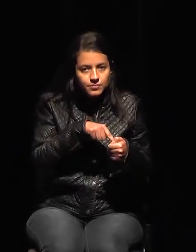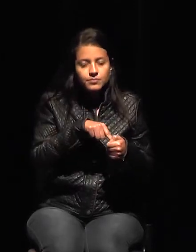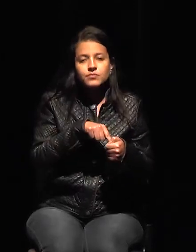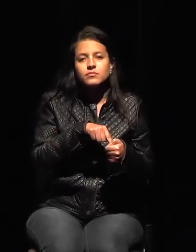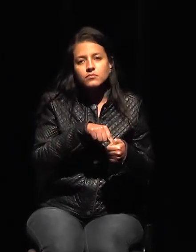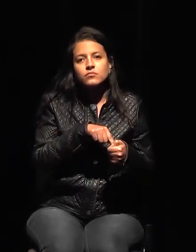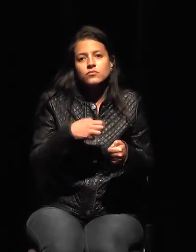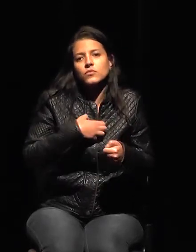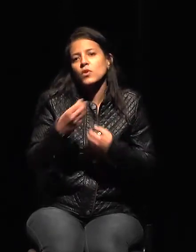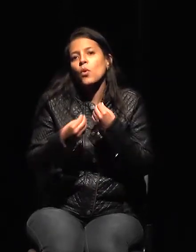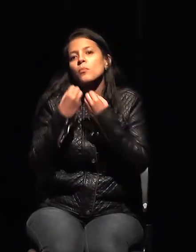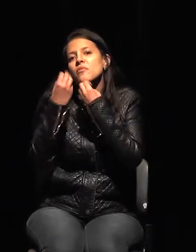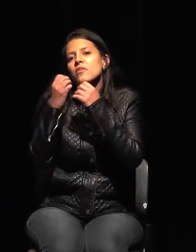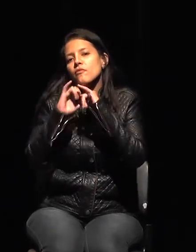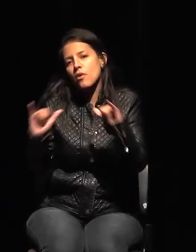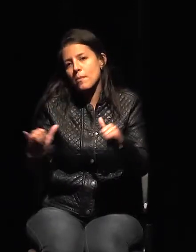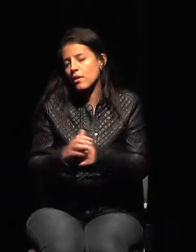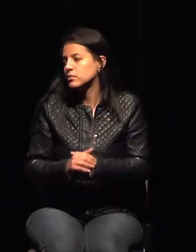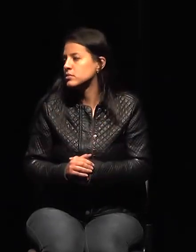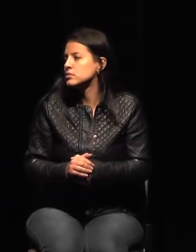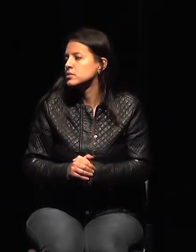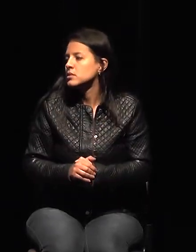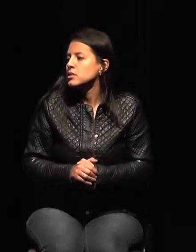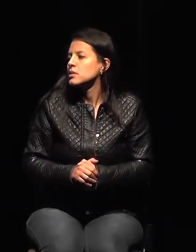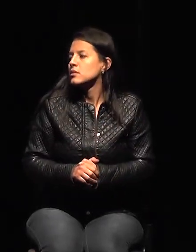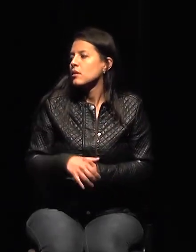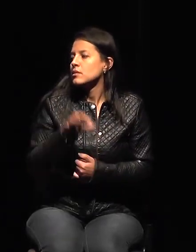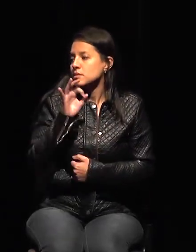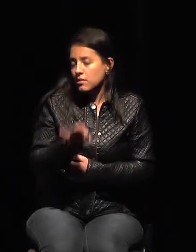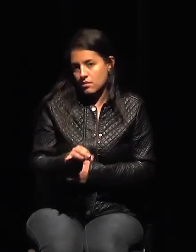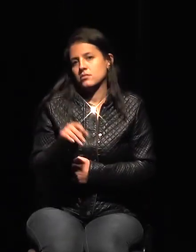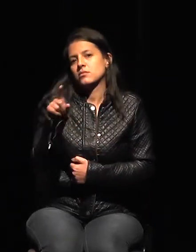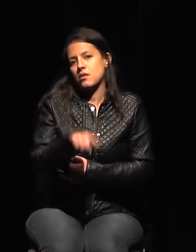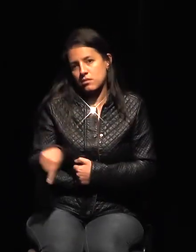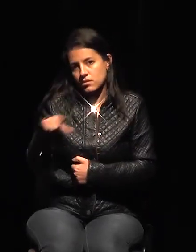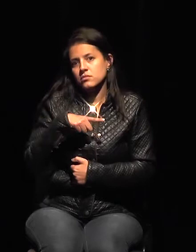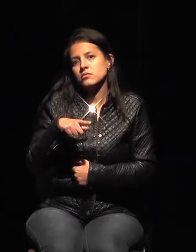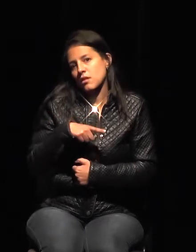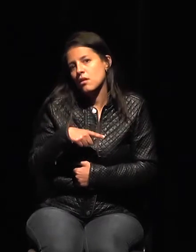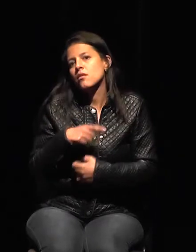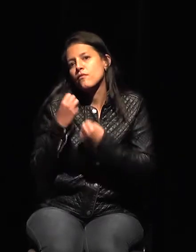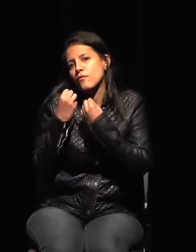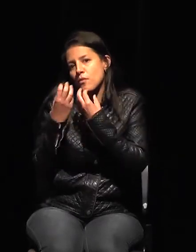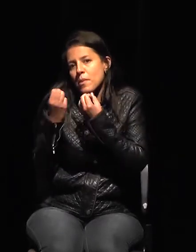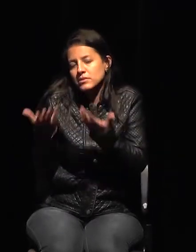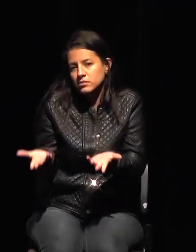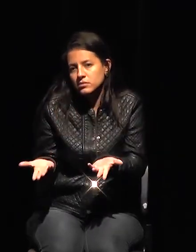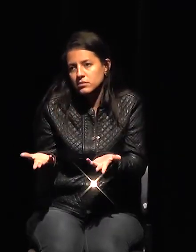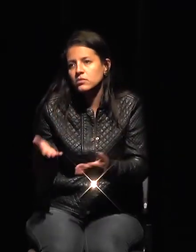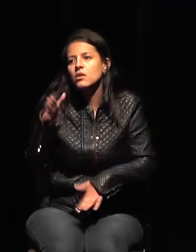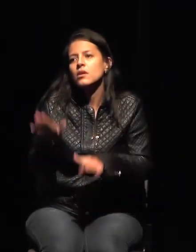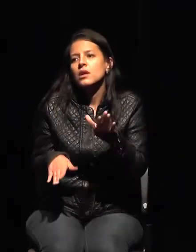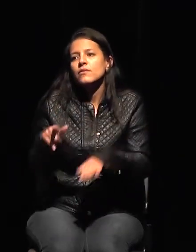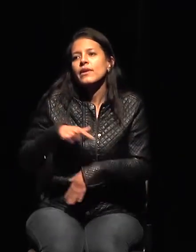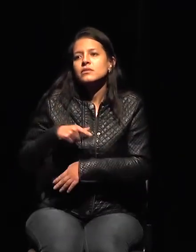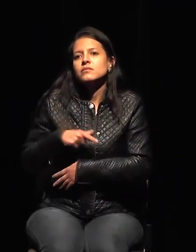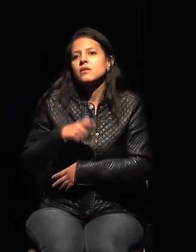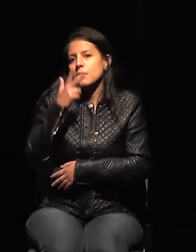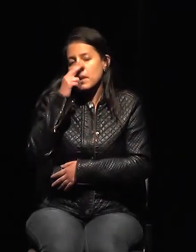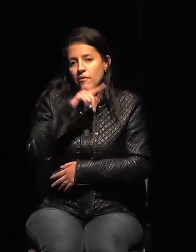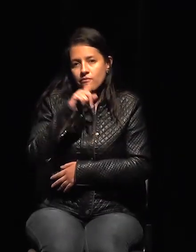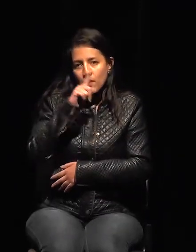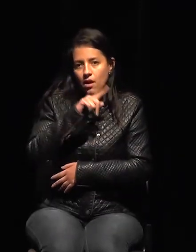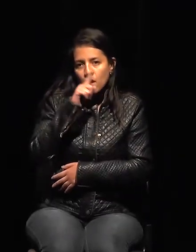seguramente tuvieron esa información y a veces hay un fallo de integración entre los órganos. Eso ocurre.